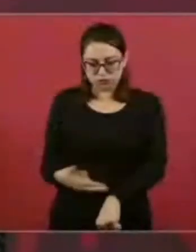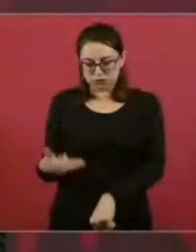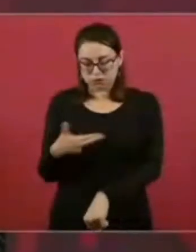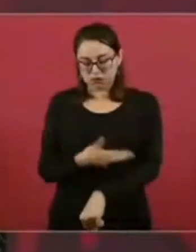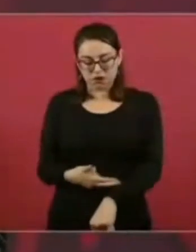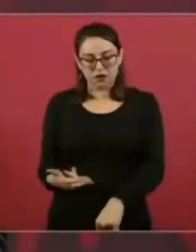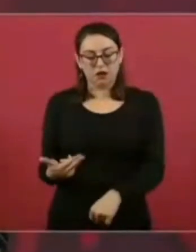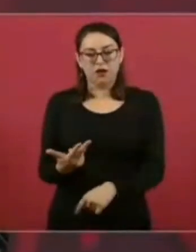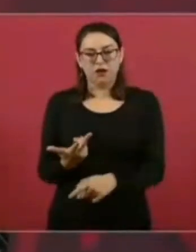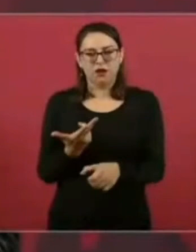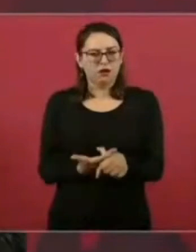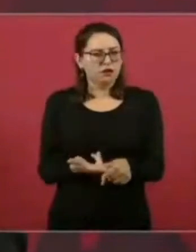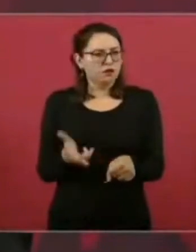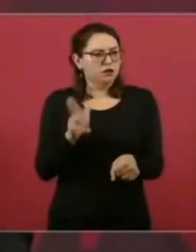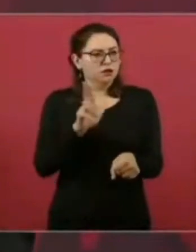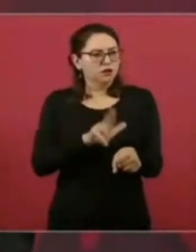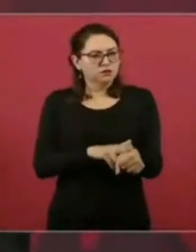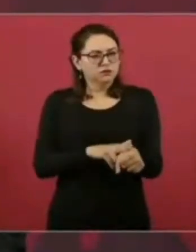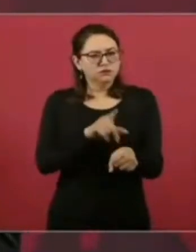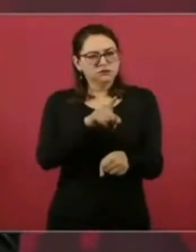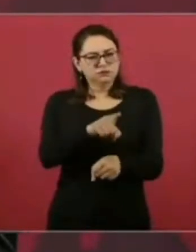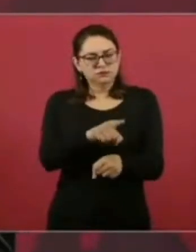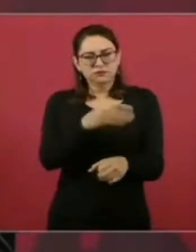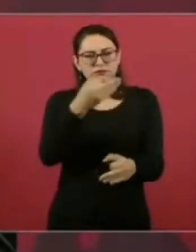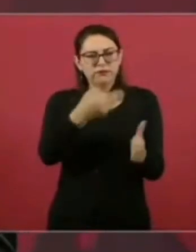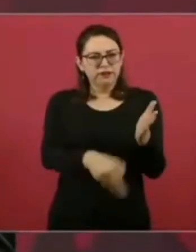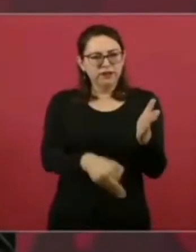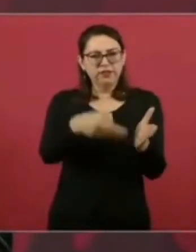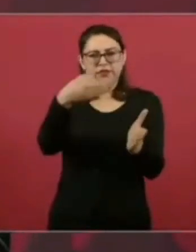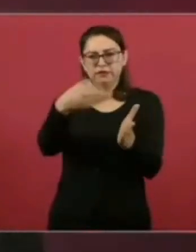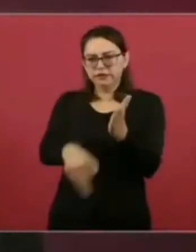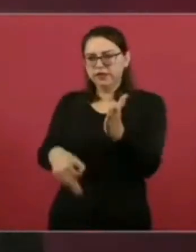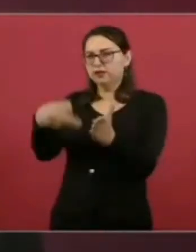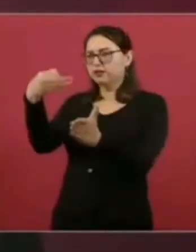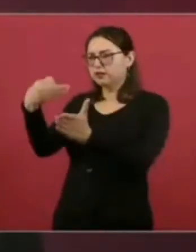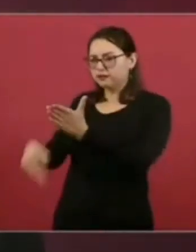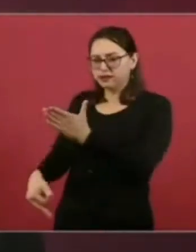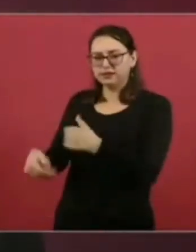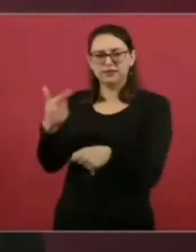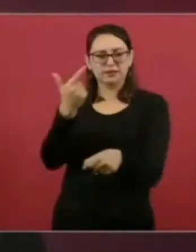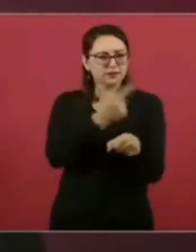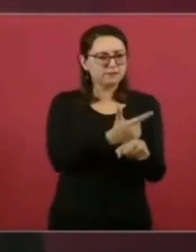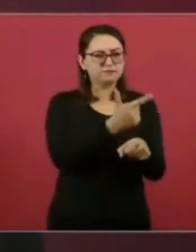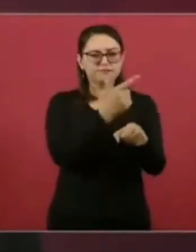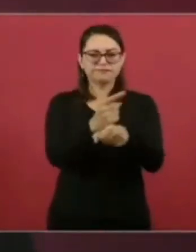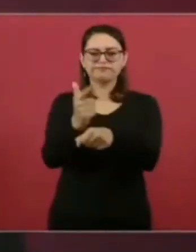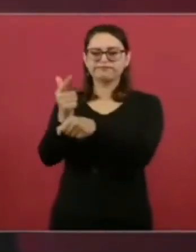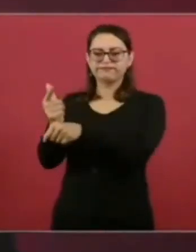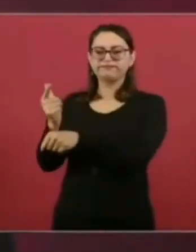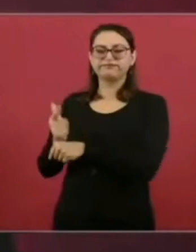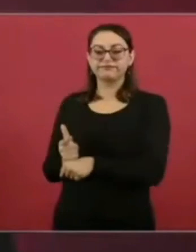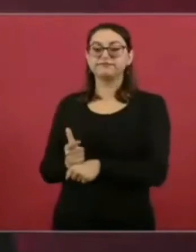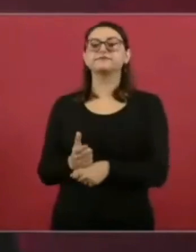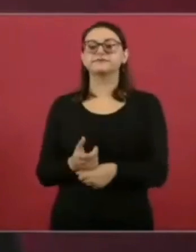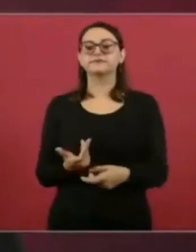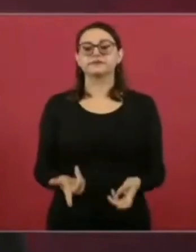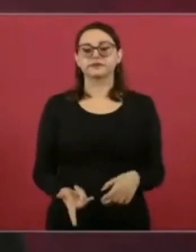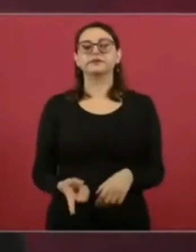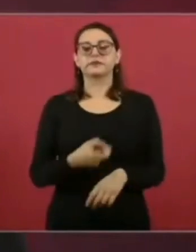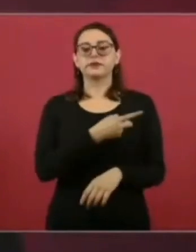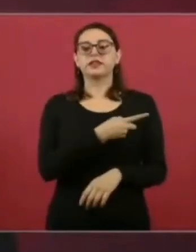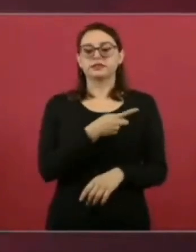que todavía falta concluirlos.